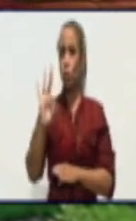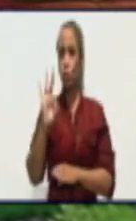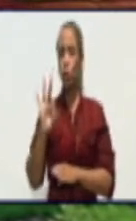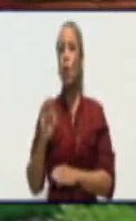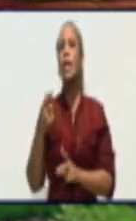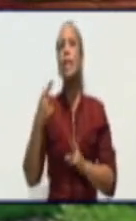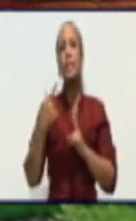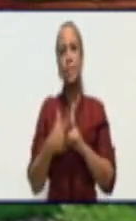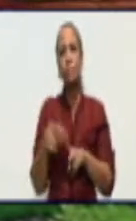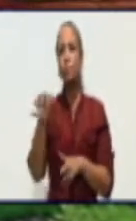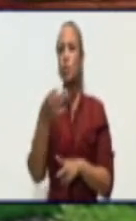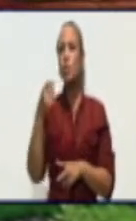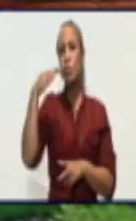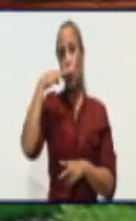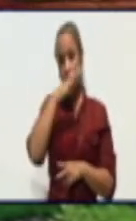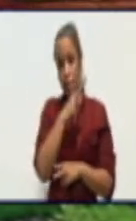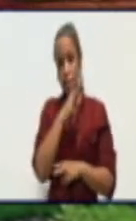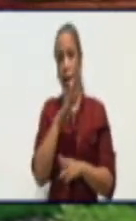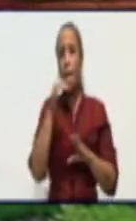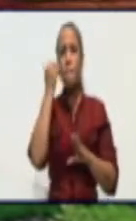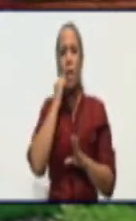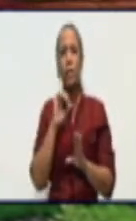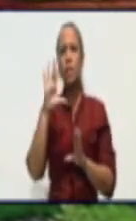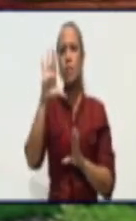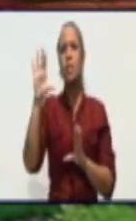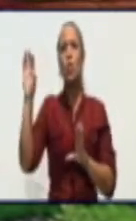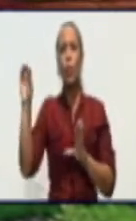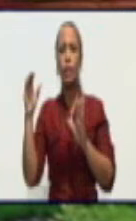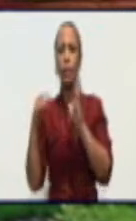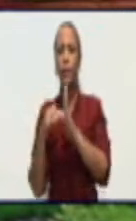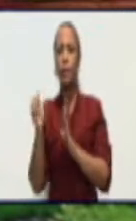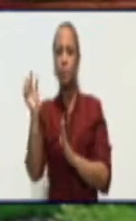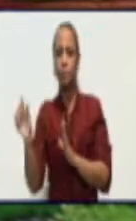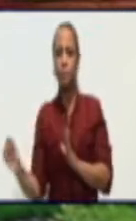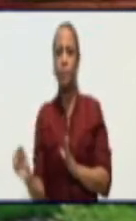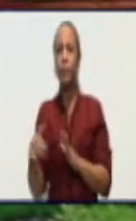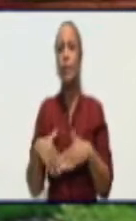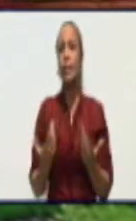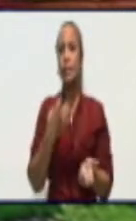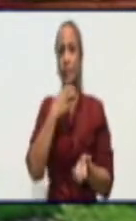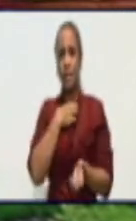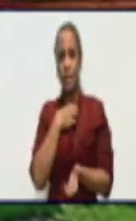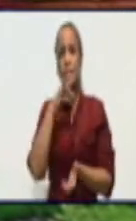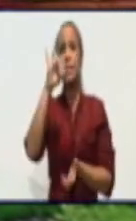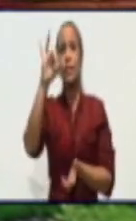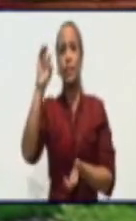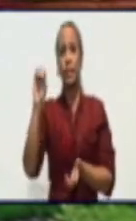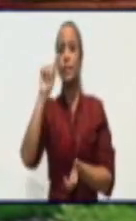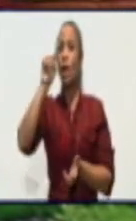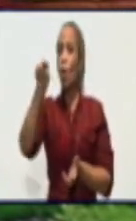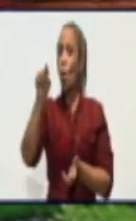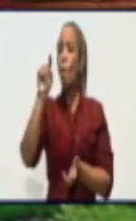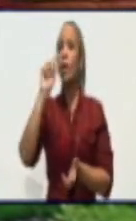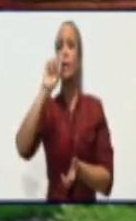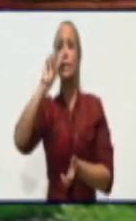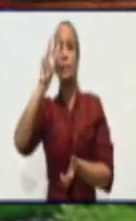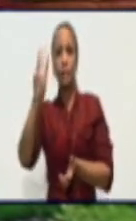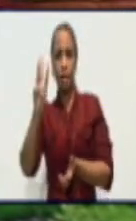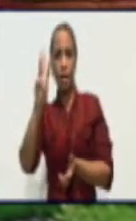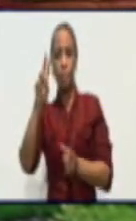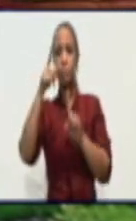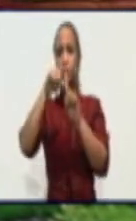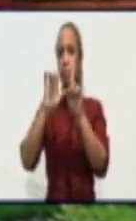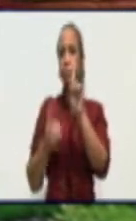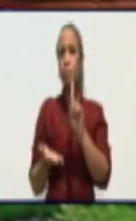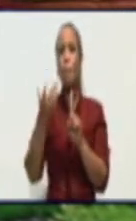algo más de 50.000 habitantes, tiene 70,3 tasas de incidencia de la COVID-19 por cada